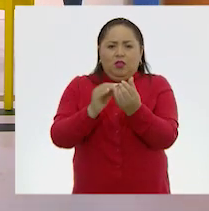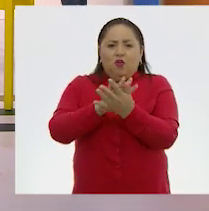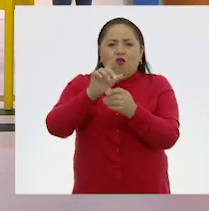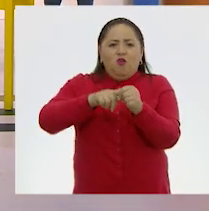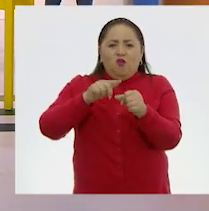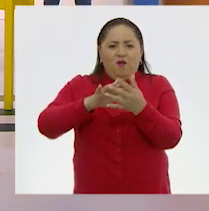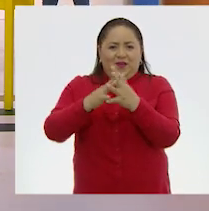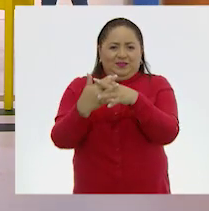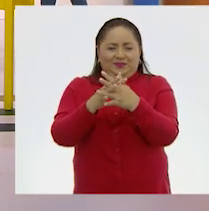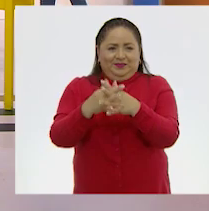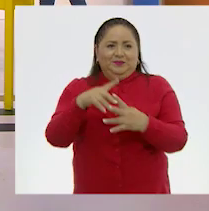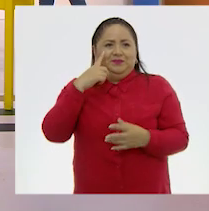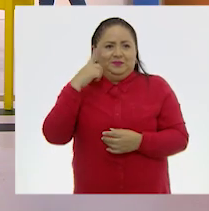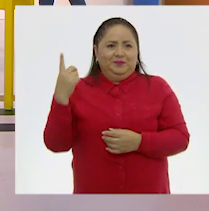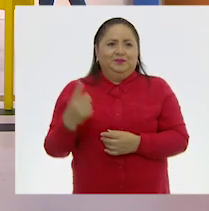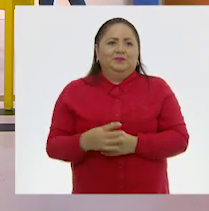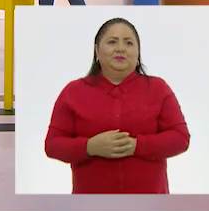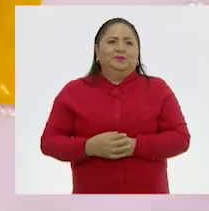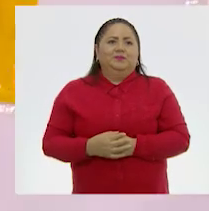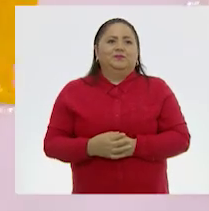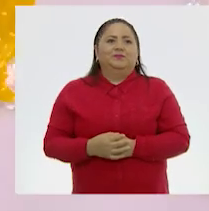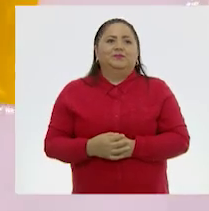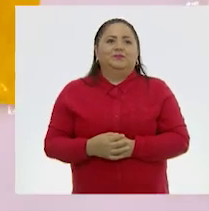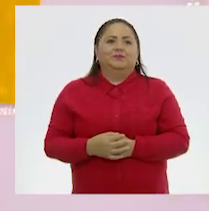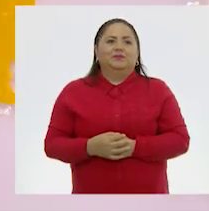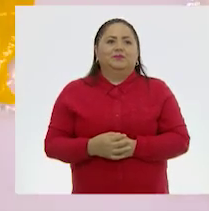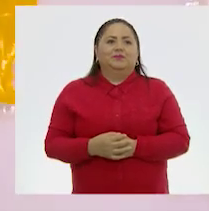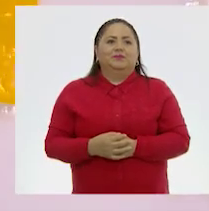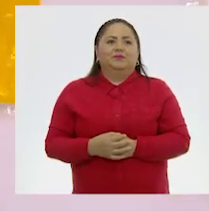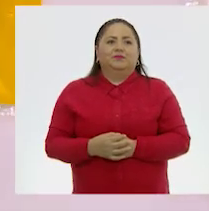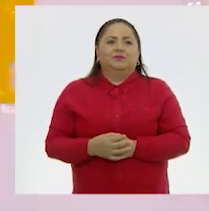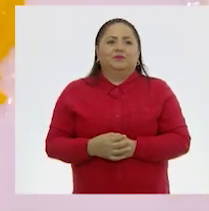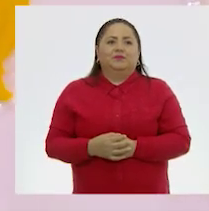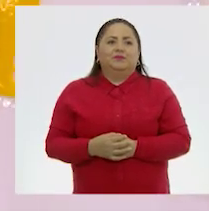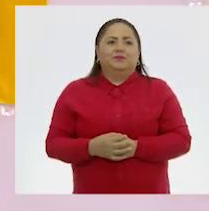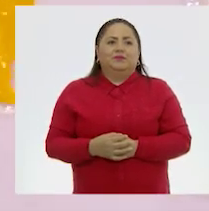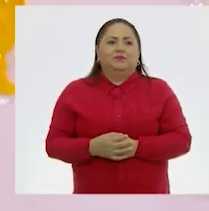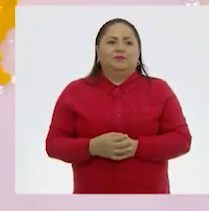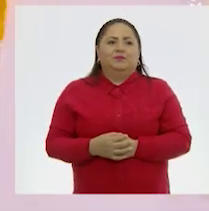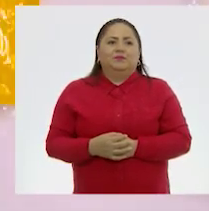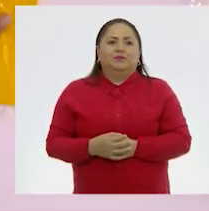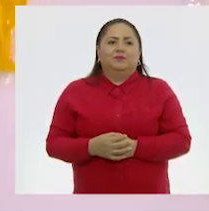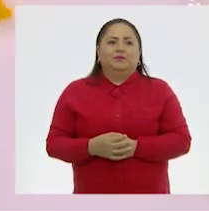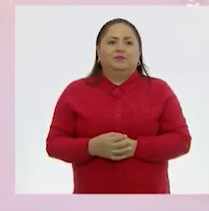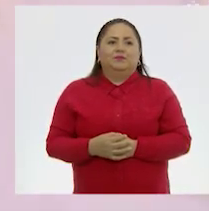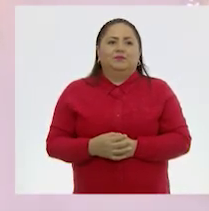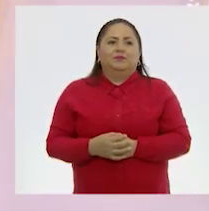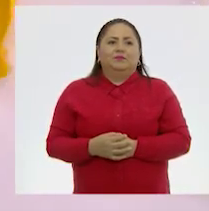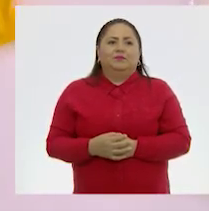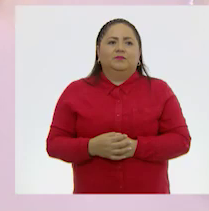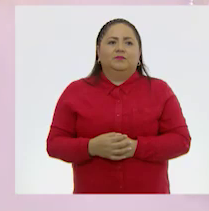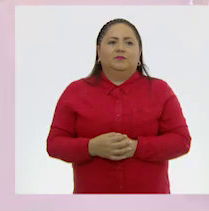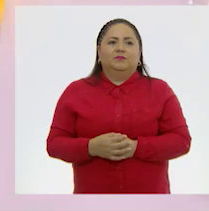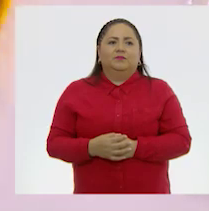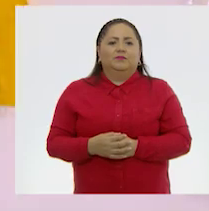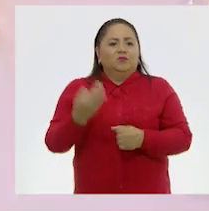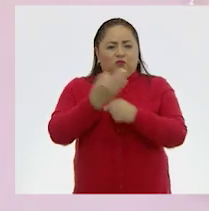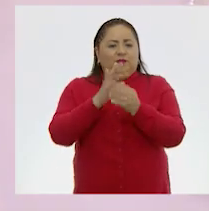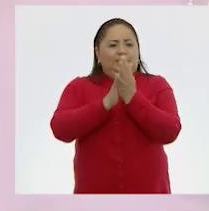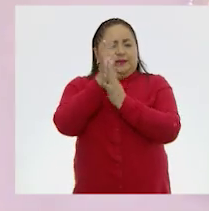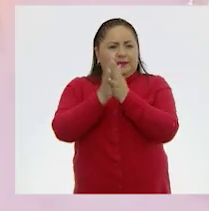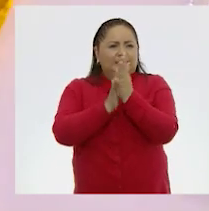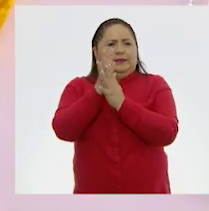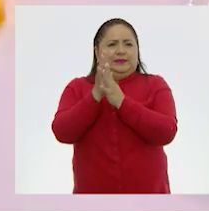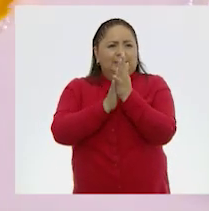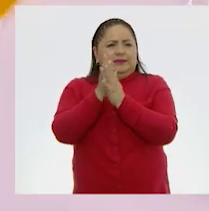Ah, ok. Los junto. Ese es el objetivo. Muy Que se junten los colores, maestra. Ahora, vamos a juntarlos